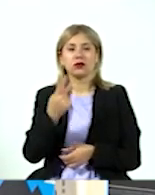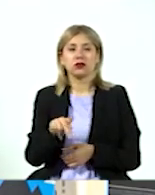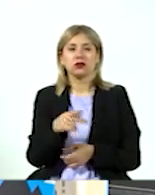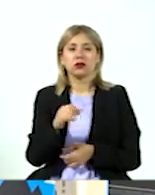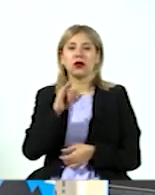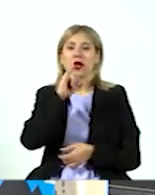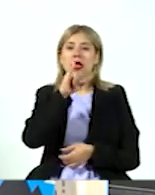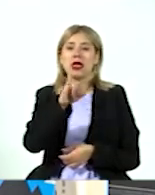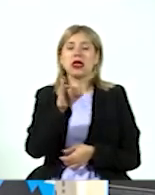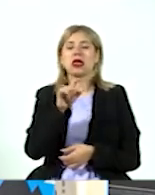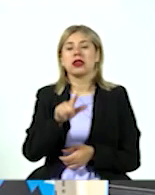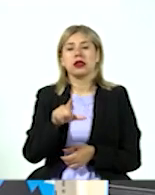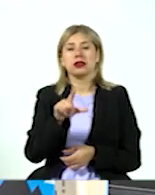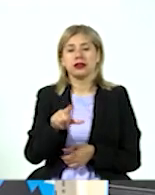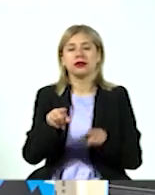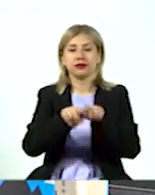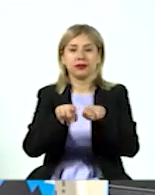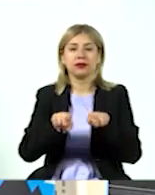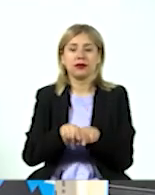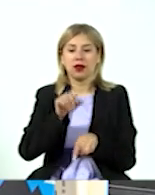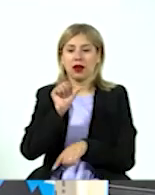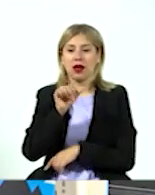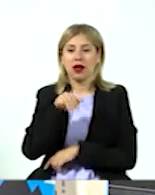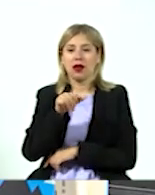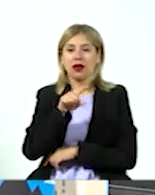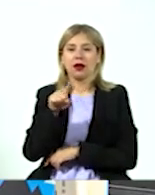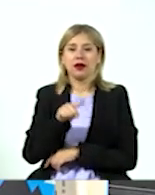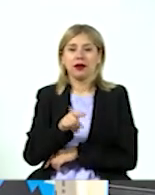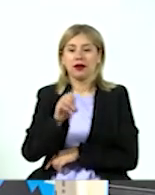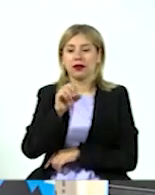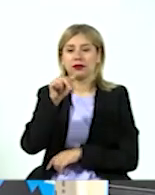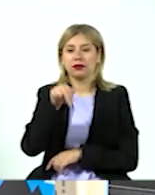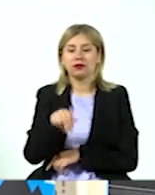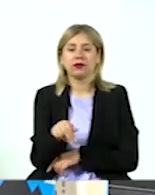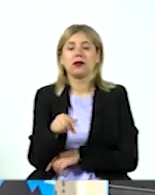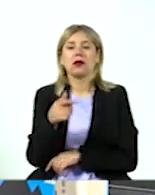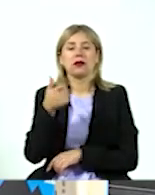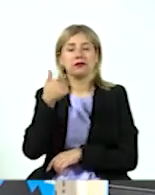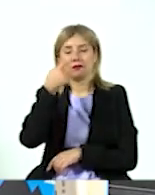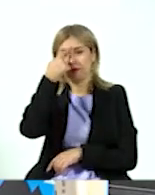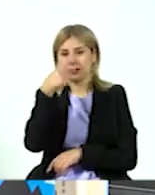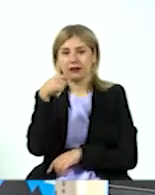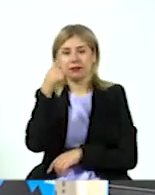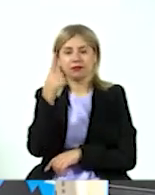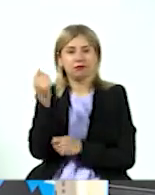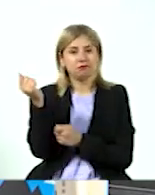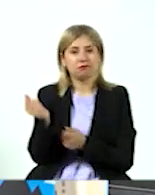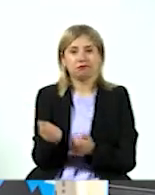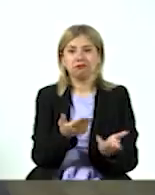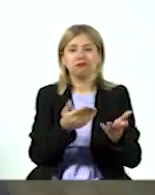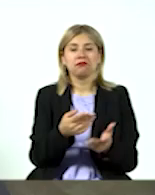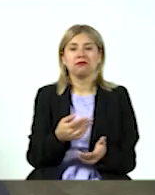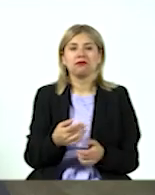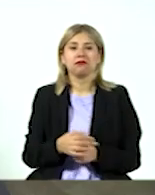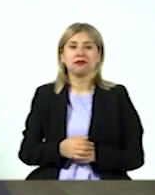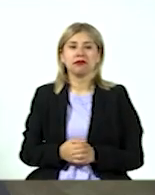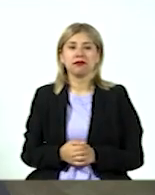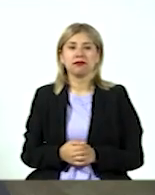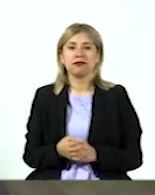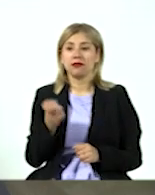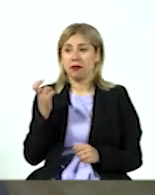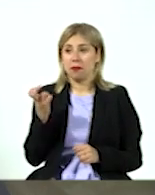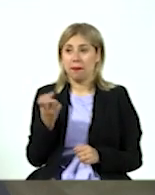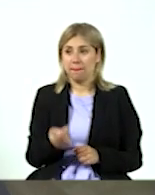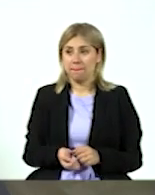pues en Amazon, la verdad es que ahí lo pueden adquirir, y está más, está bastante fácil ya, y les llegan unos días. Ese es el primero